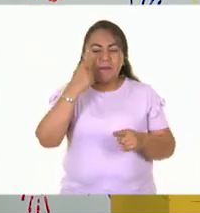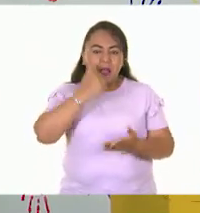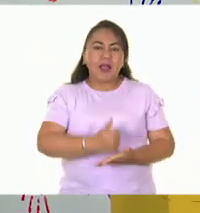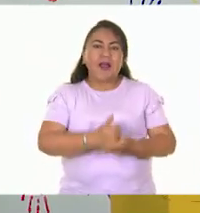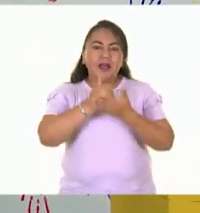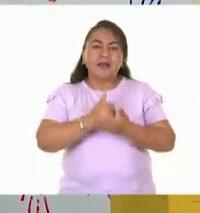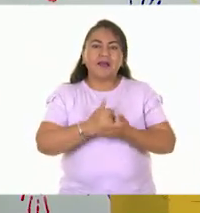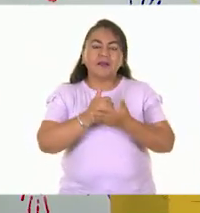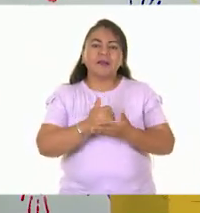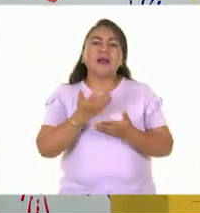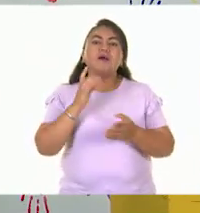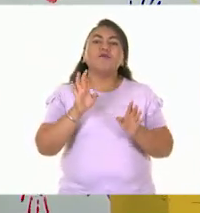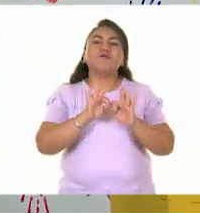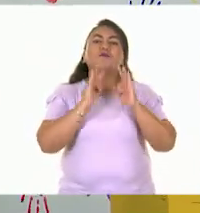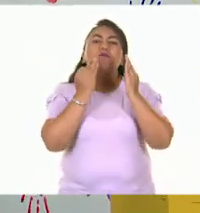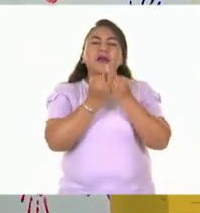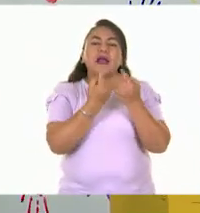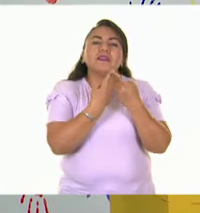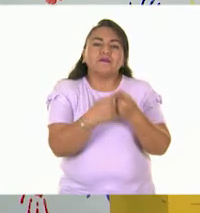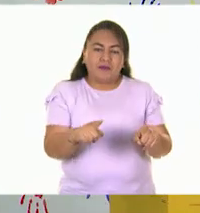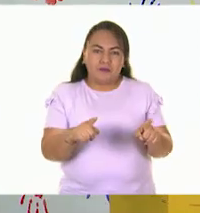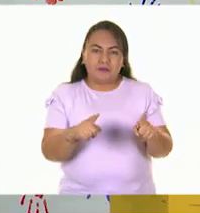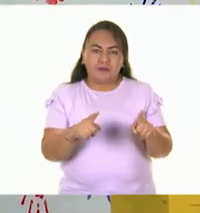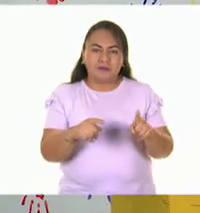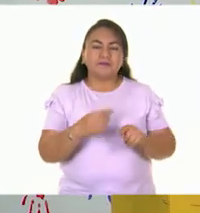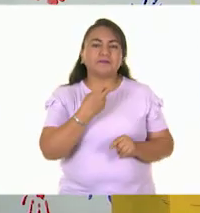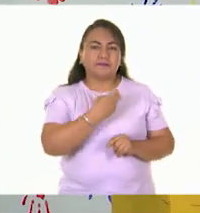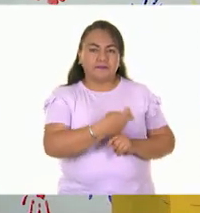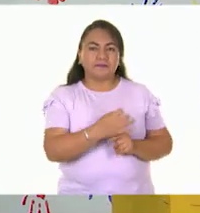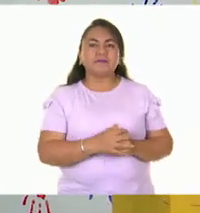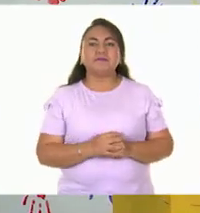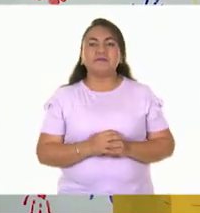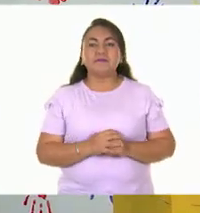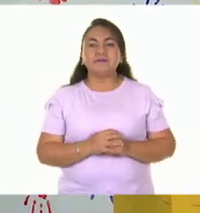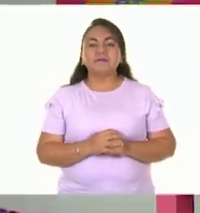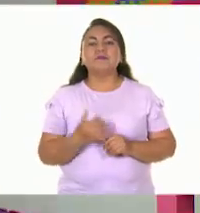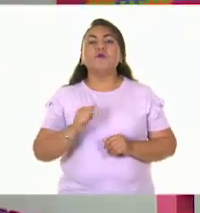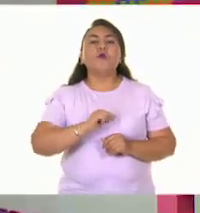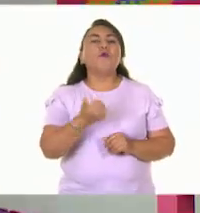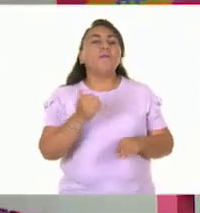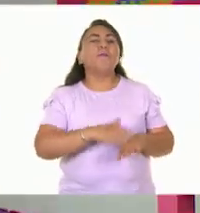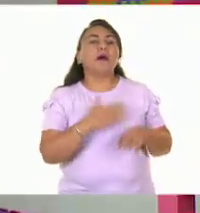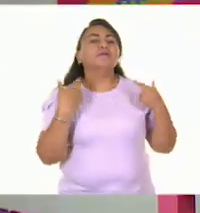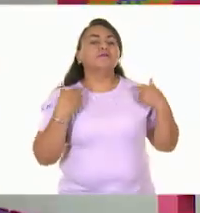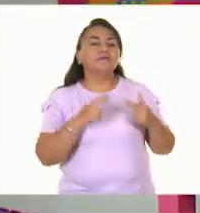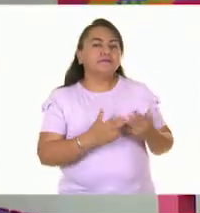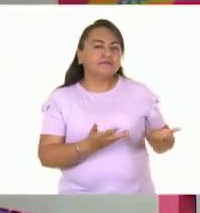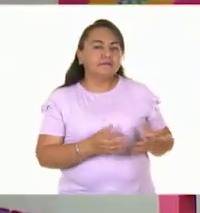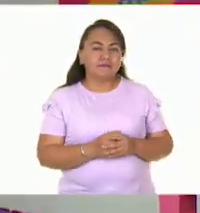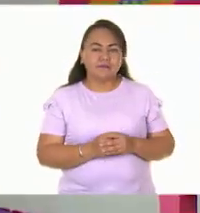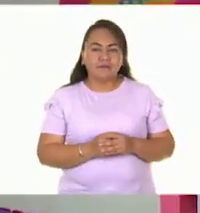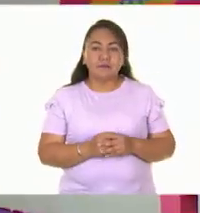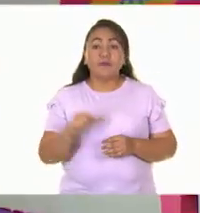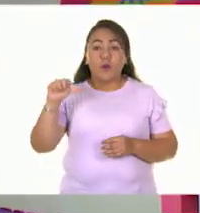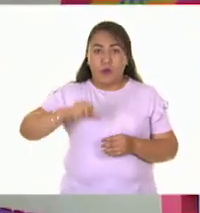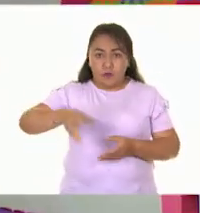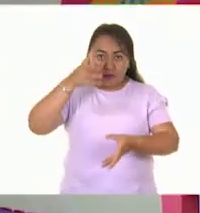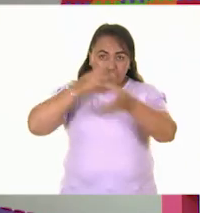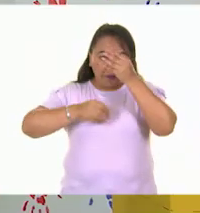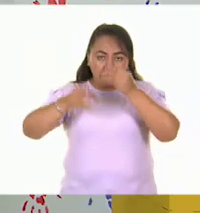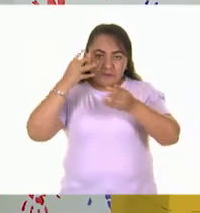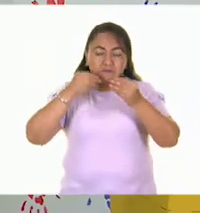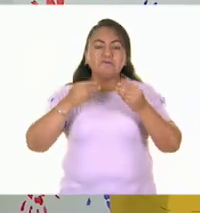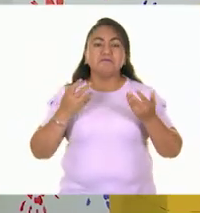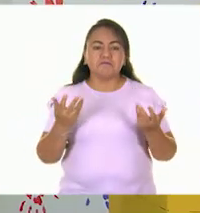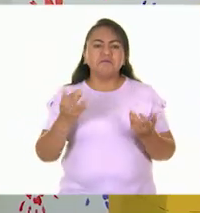crear una textura sobre el papel. Así es. ¿Y qué más, maestra? Bueno, pues vamos a aprender que también puedes